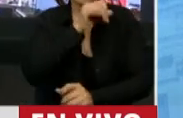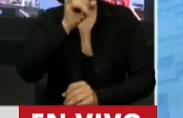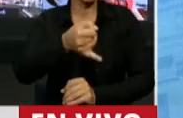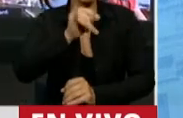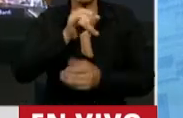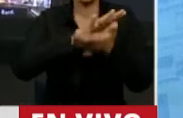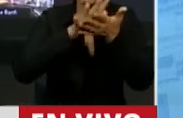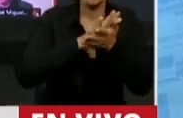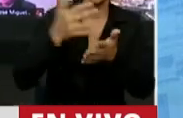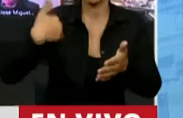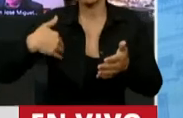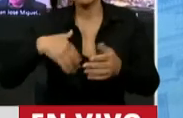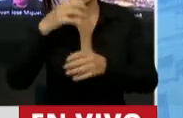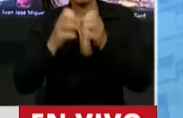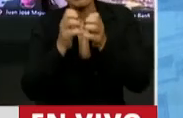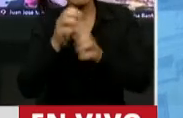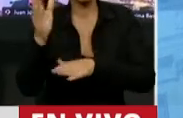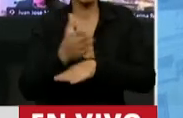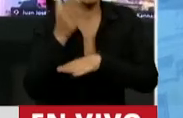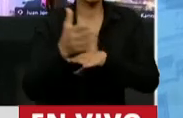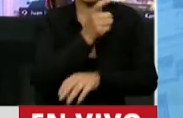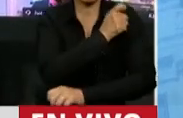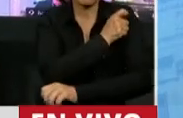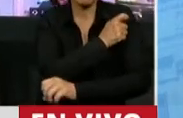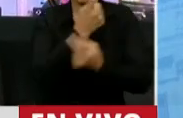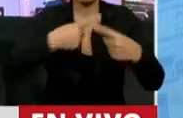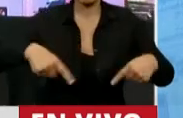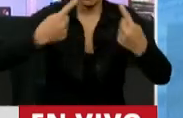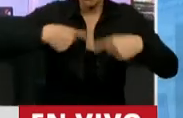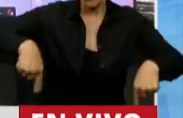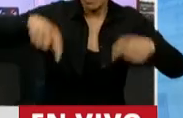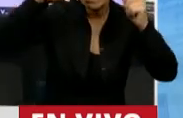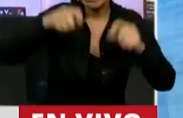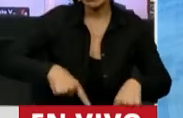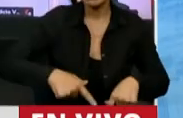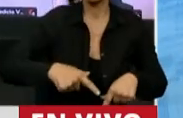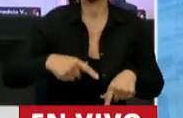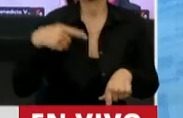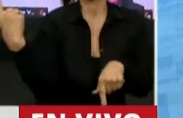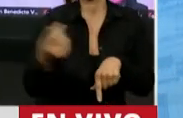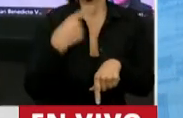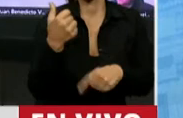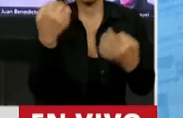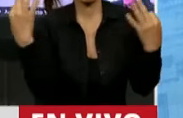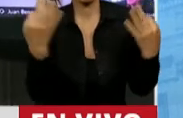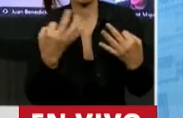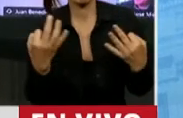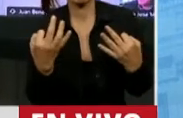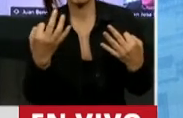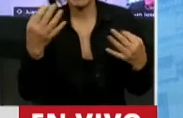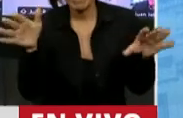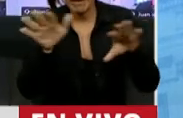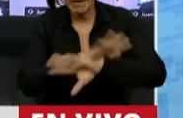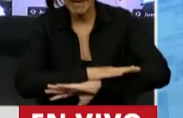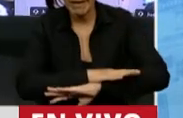Argentina iba a producir vacunas y que íbamos a tener la novedad y ser fantásticos. Y resulta que terminamos